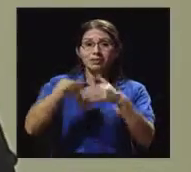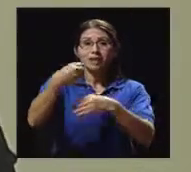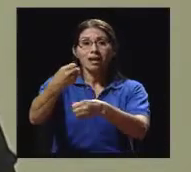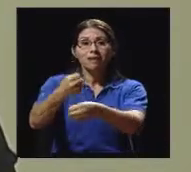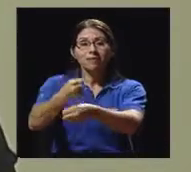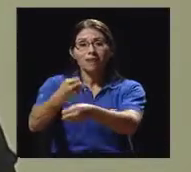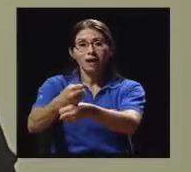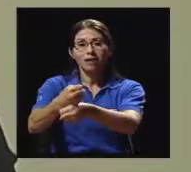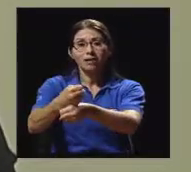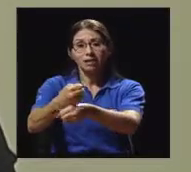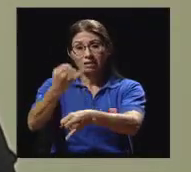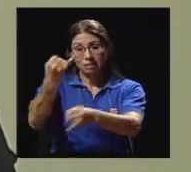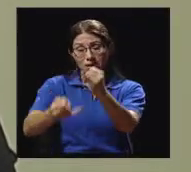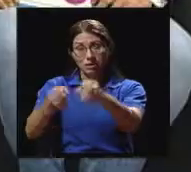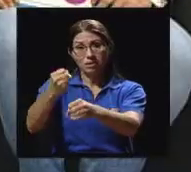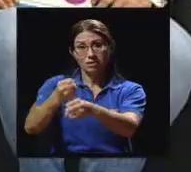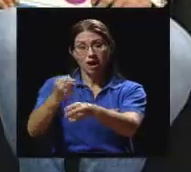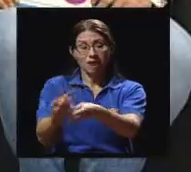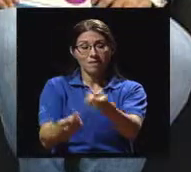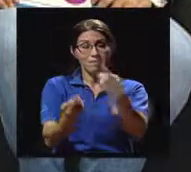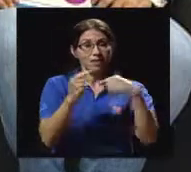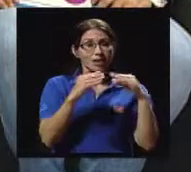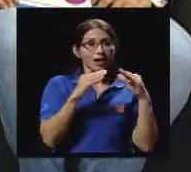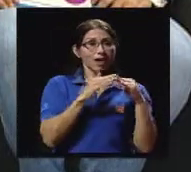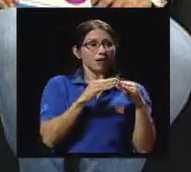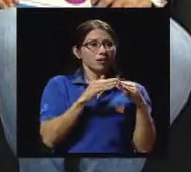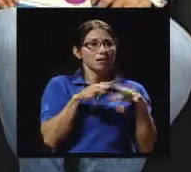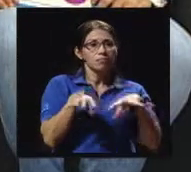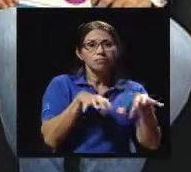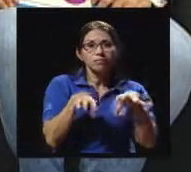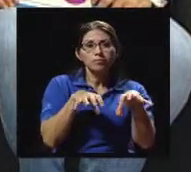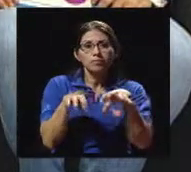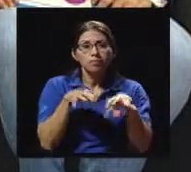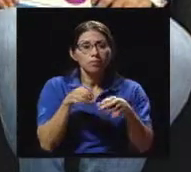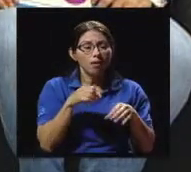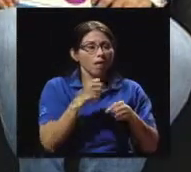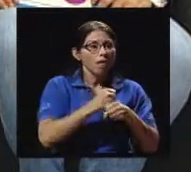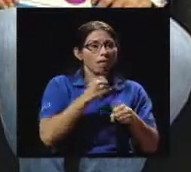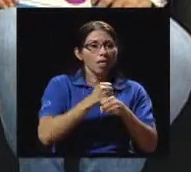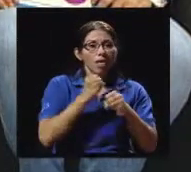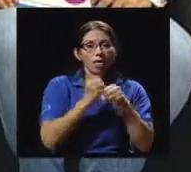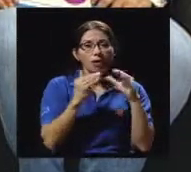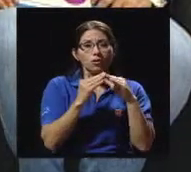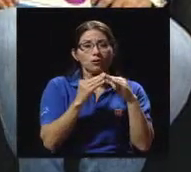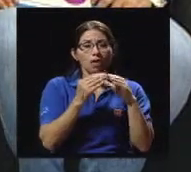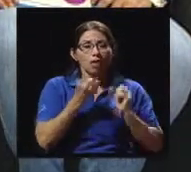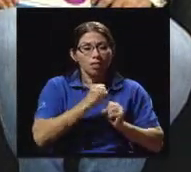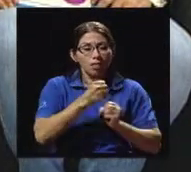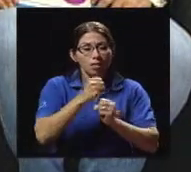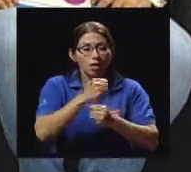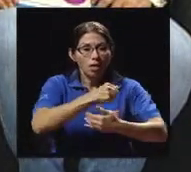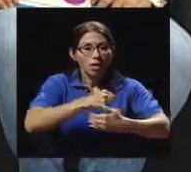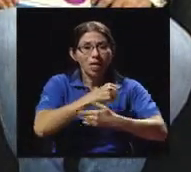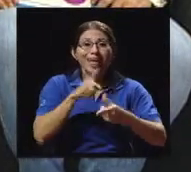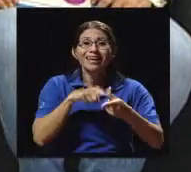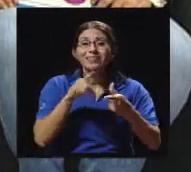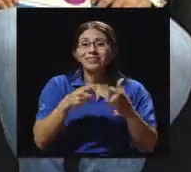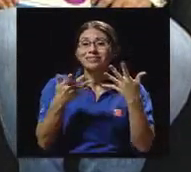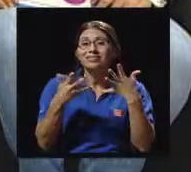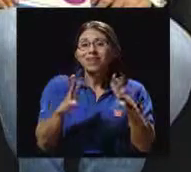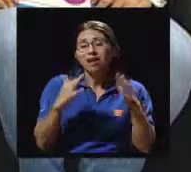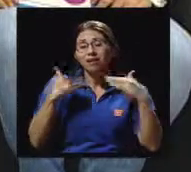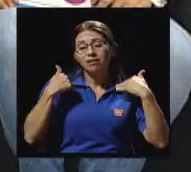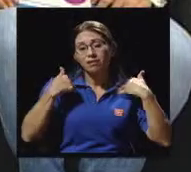domésticas también, ¿verdad? Entonces todo se va juntando, entonces ya llega un momento que hay agotamiento físico,